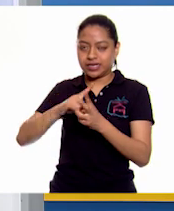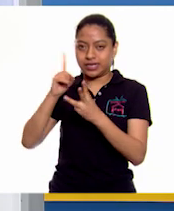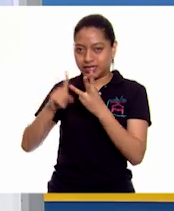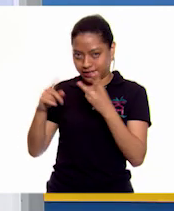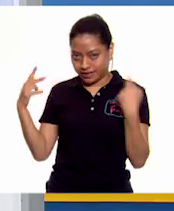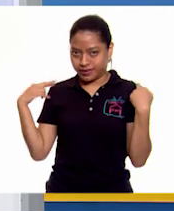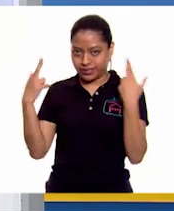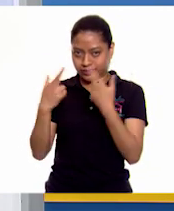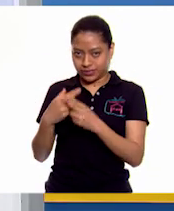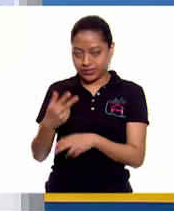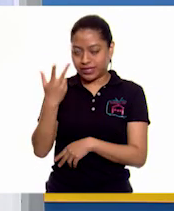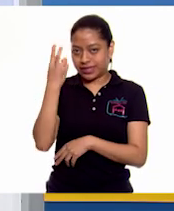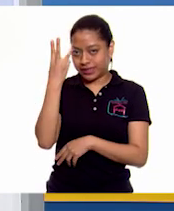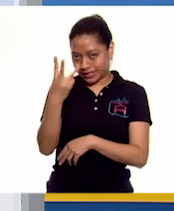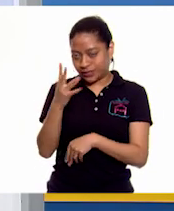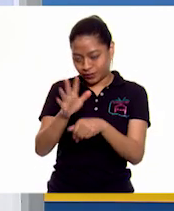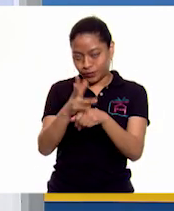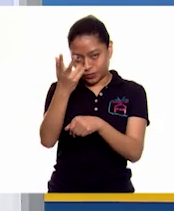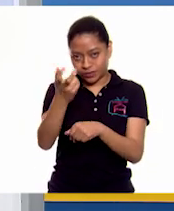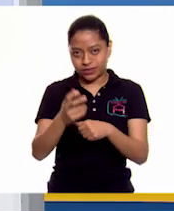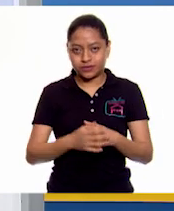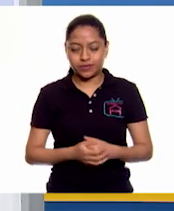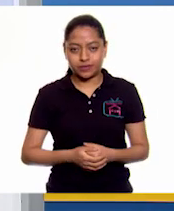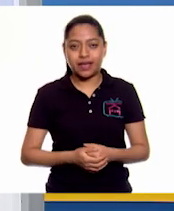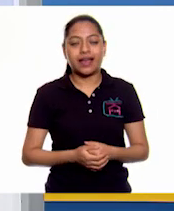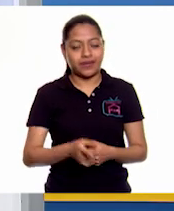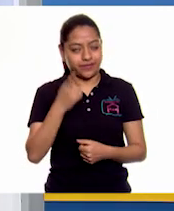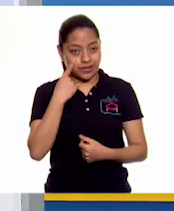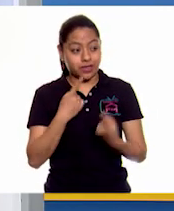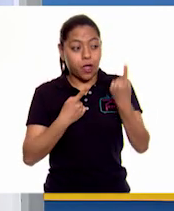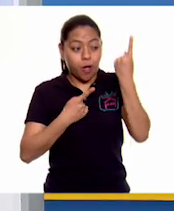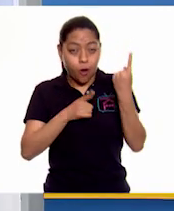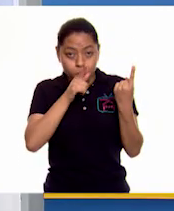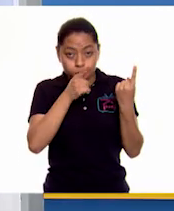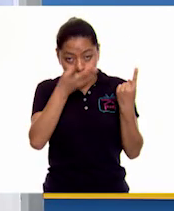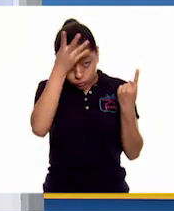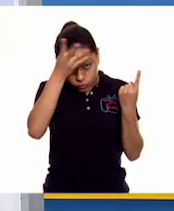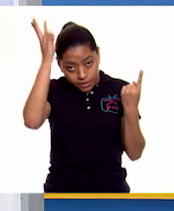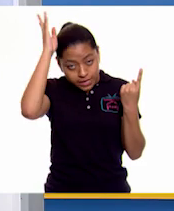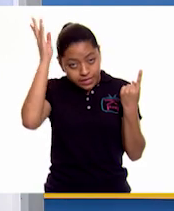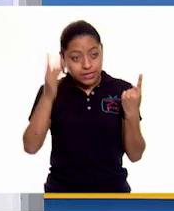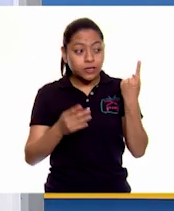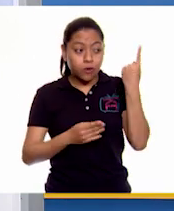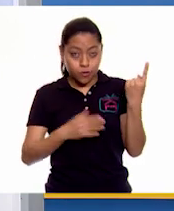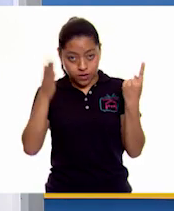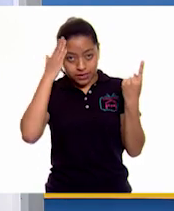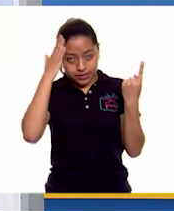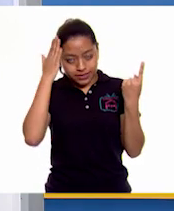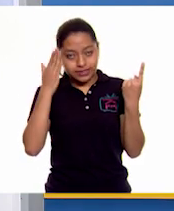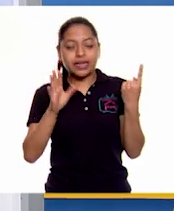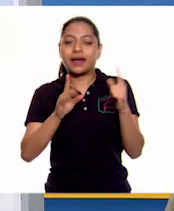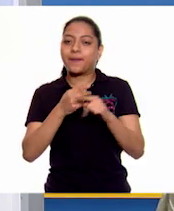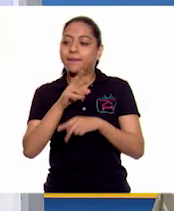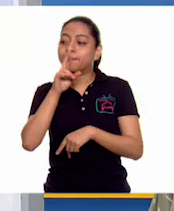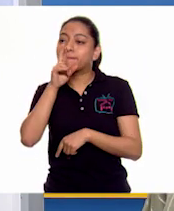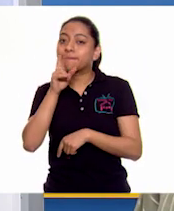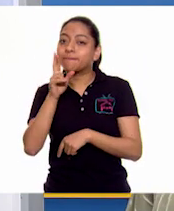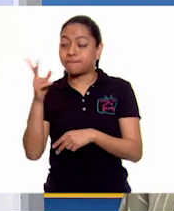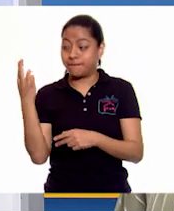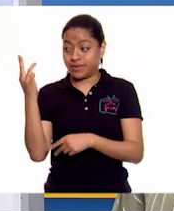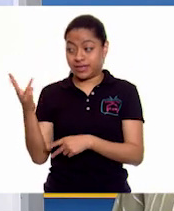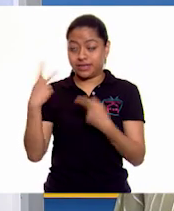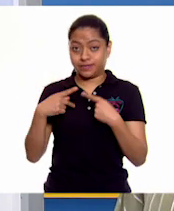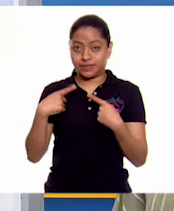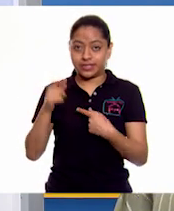Así es. Si para un gallito necesitamos un círculo para una cabeza, para tres gallos, tres